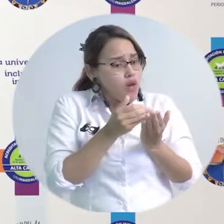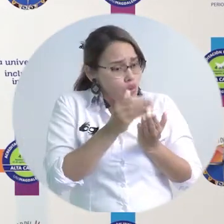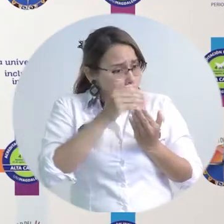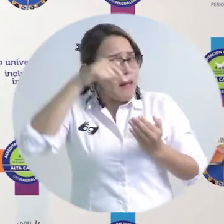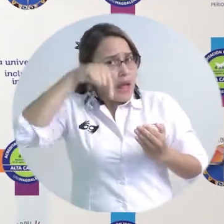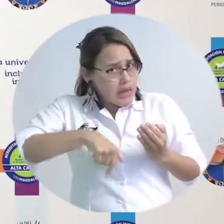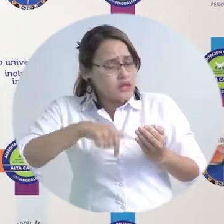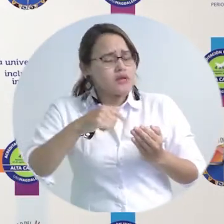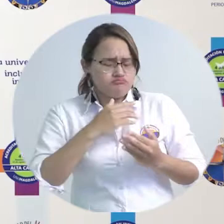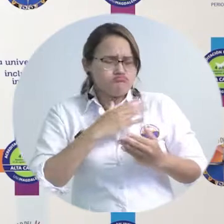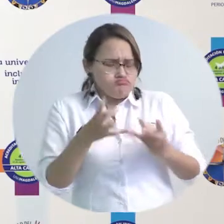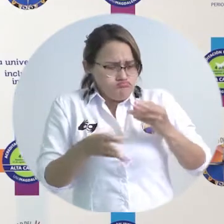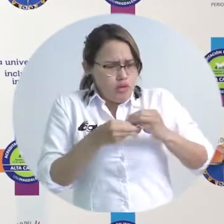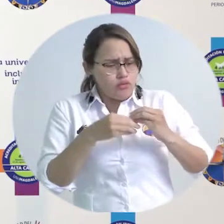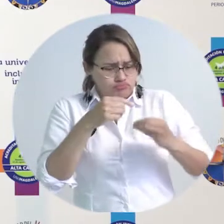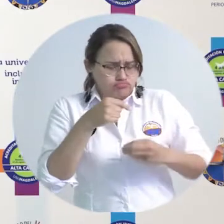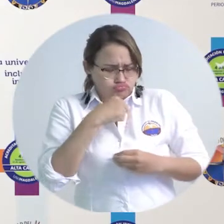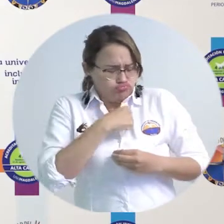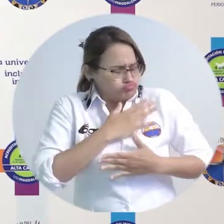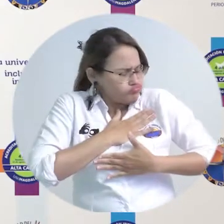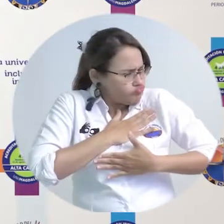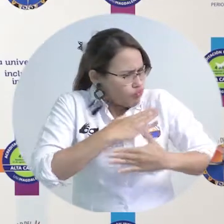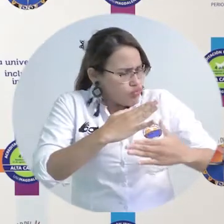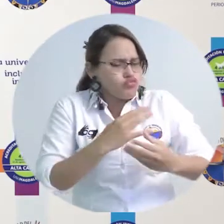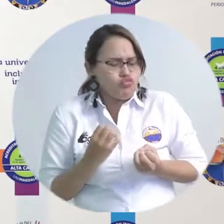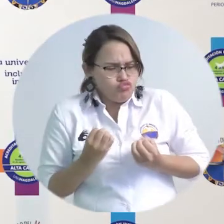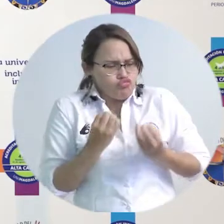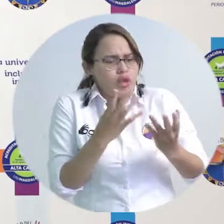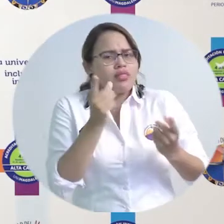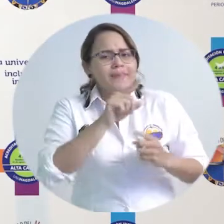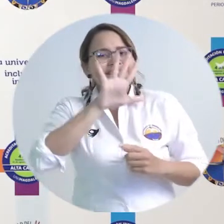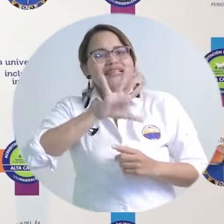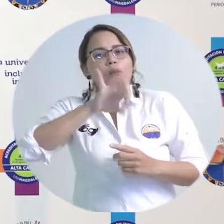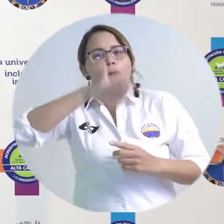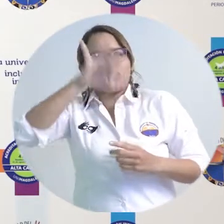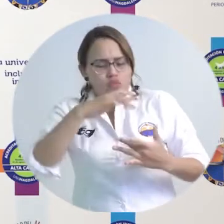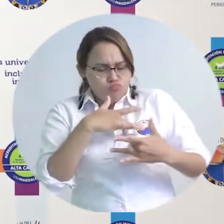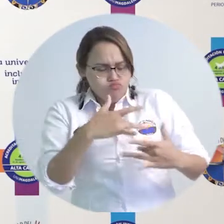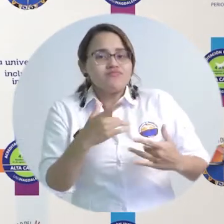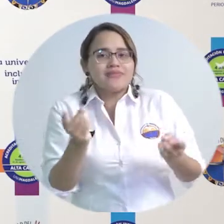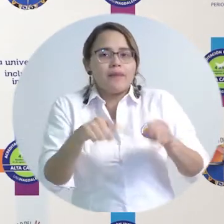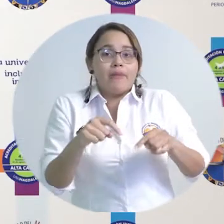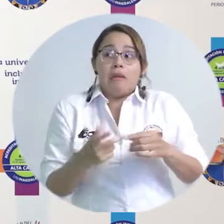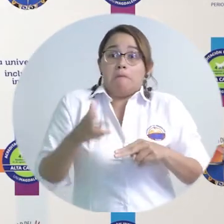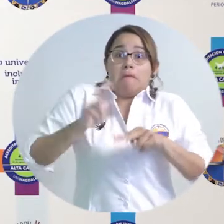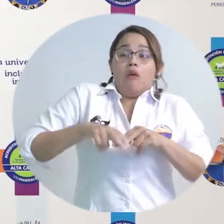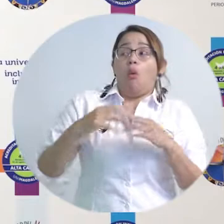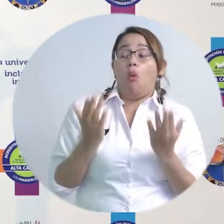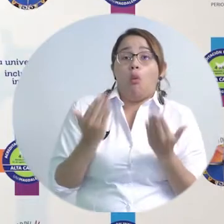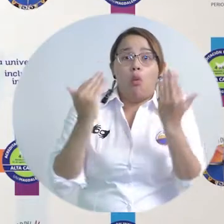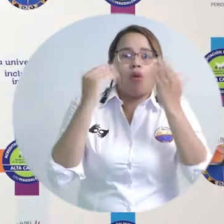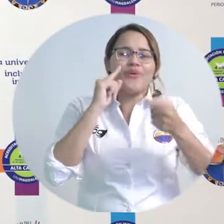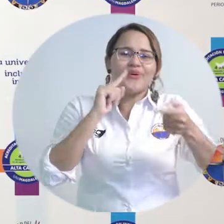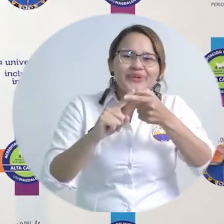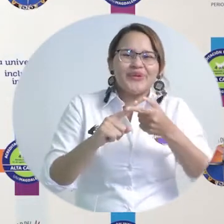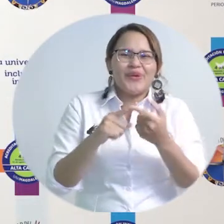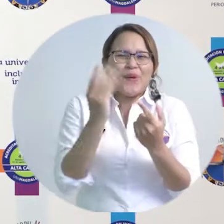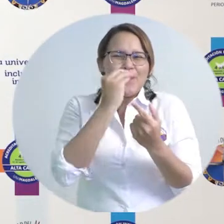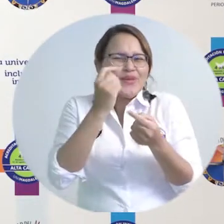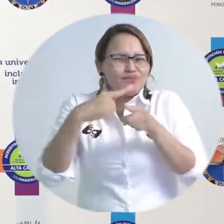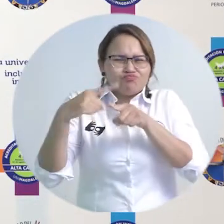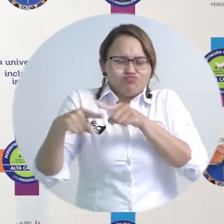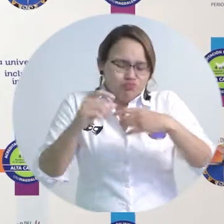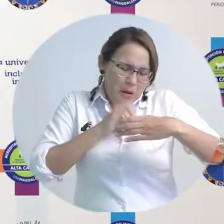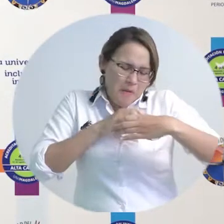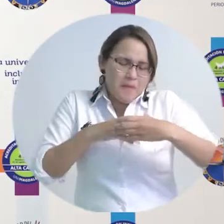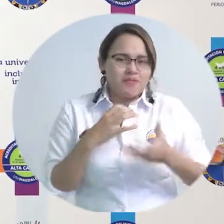entrega de 500 ellos aportarían 25 más. Entonces, ¿la mecánica cuál es? Cada uno de estos 564 estudiantes que han llegado de diferentes vías,